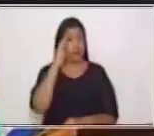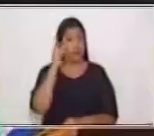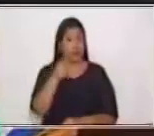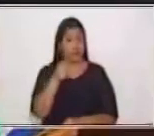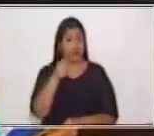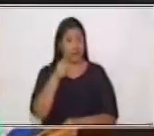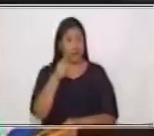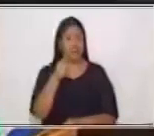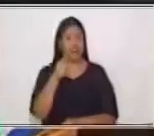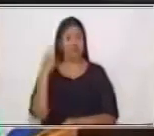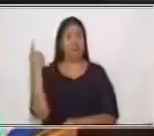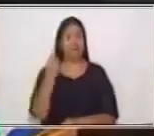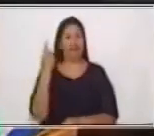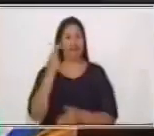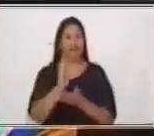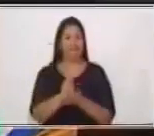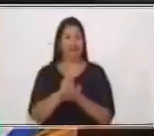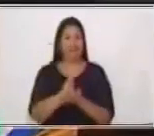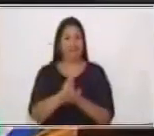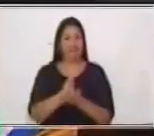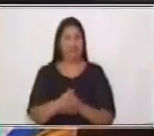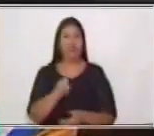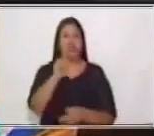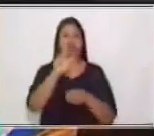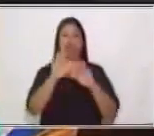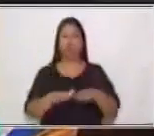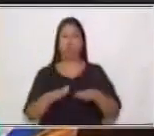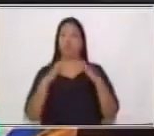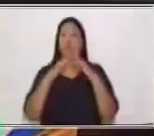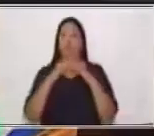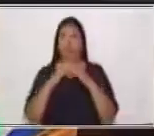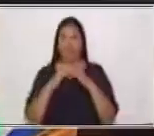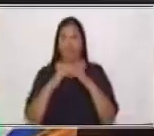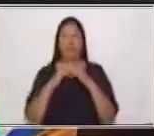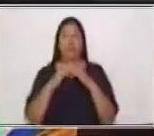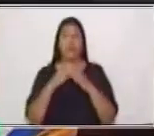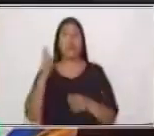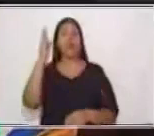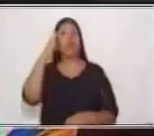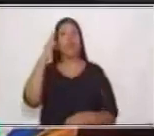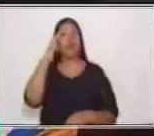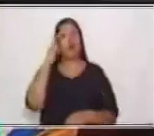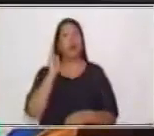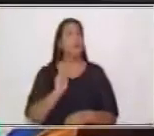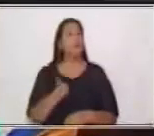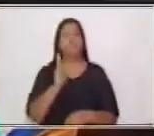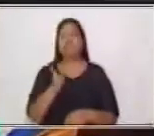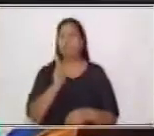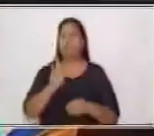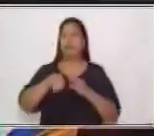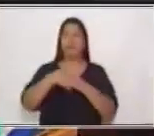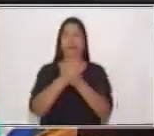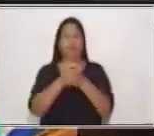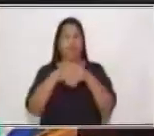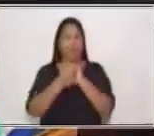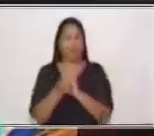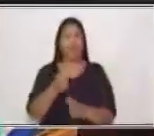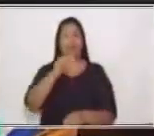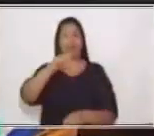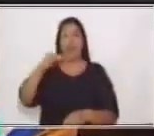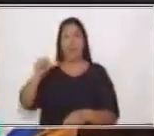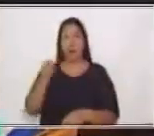importantes. Primeramente, quédate en casa. Recuerda lavarte constantemente tus manos con agua y jabón.